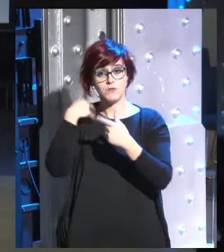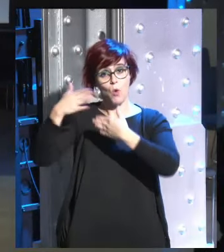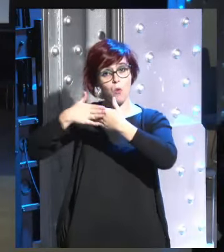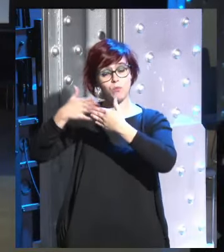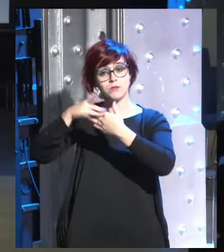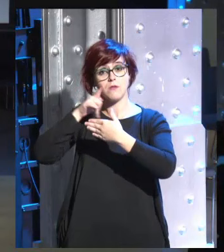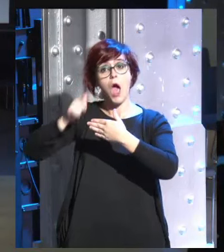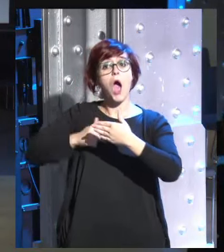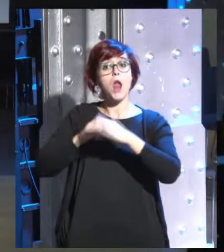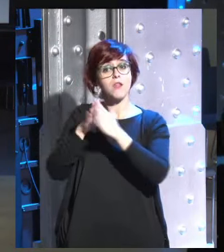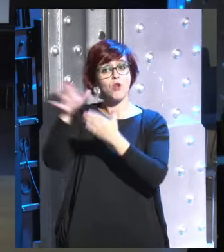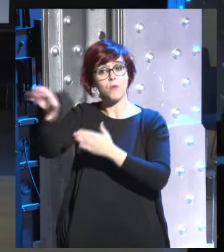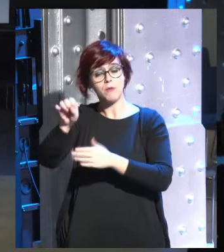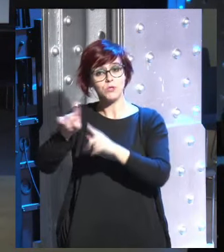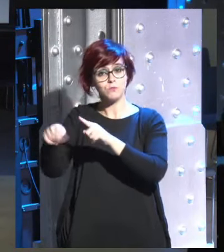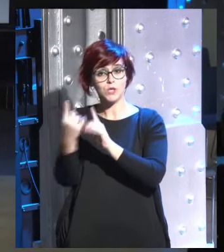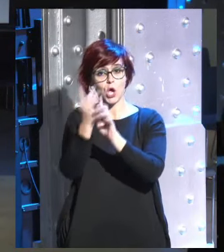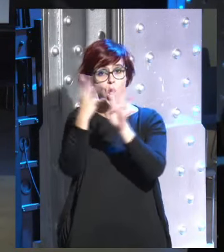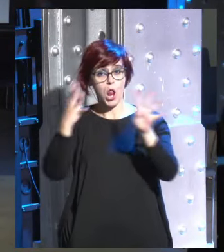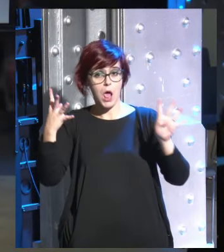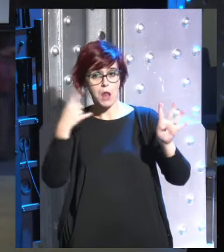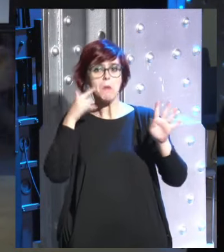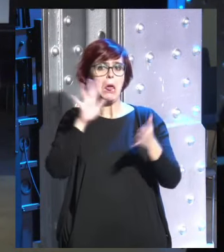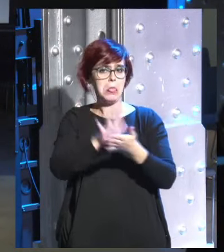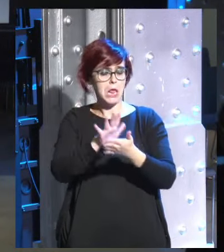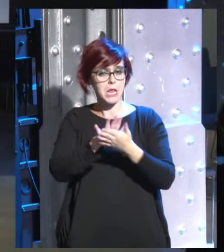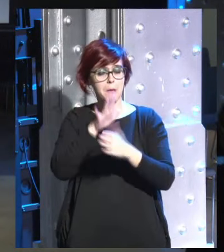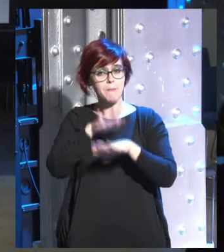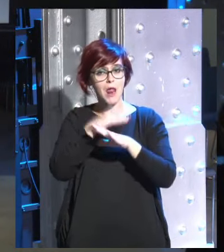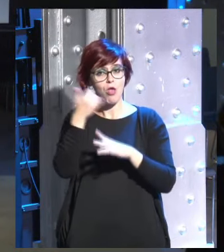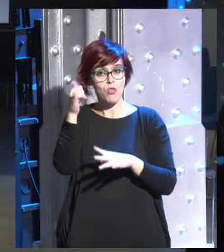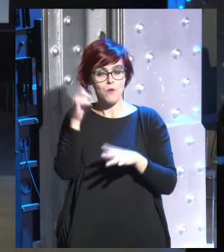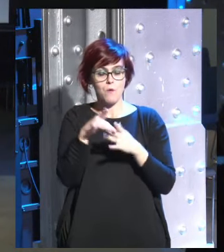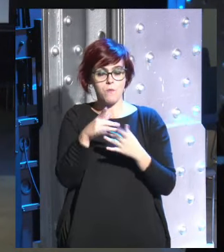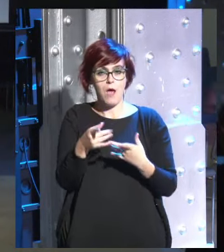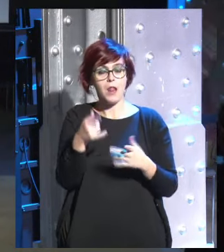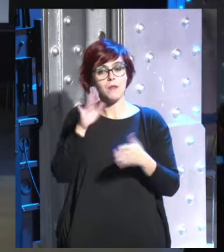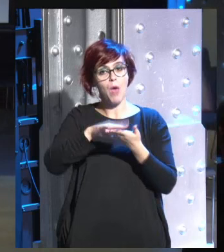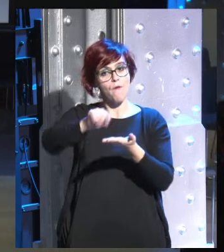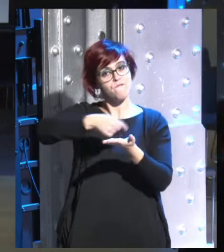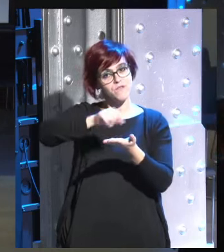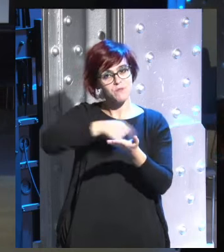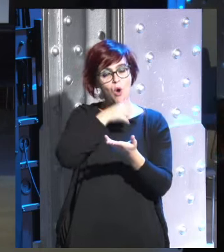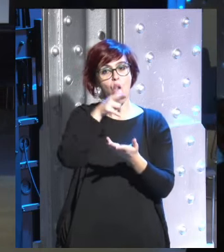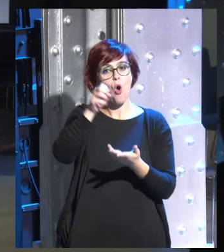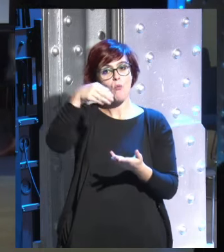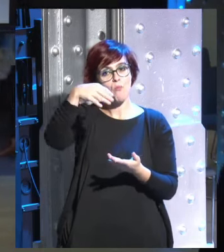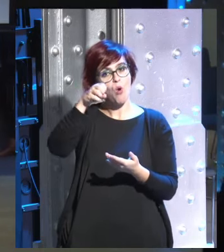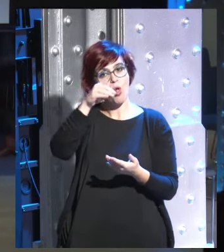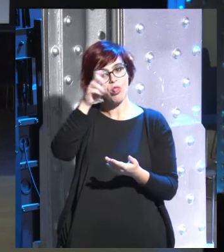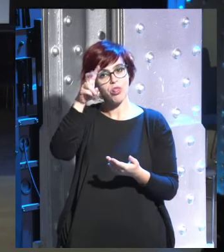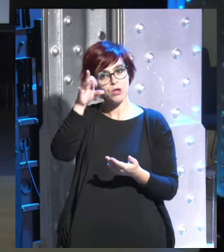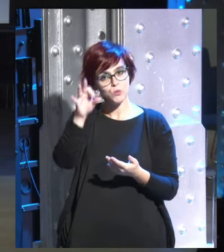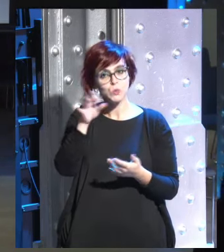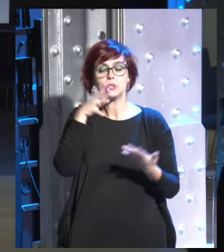la puerta compramos el libro volvemos hacemos una cola relajada para que Yuval Noah Harari nos firme homo deus la verdad es